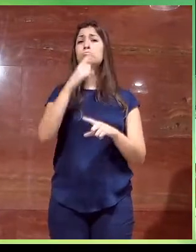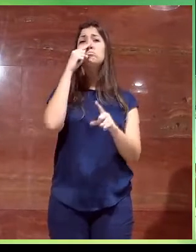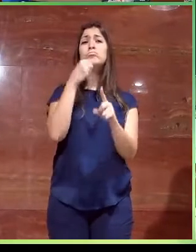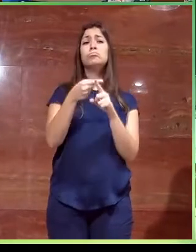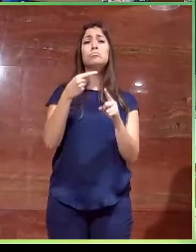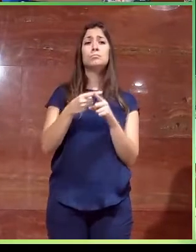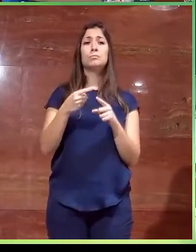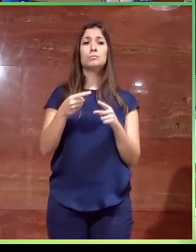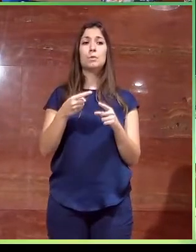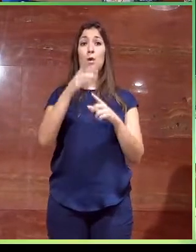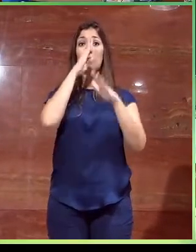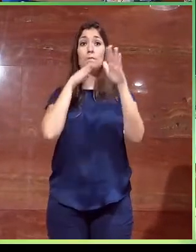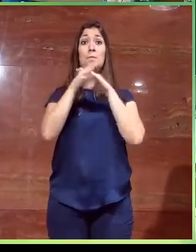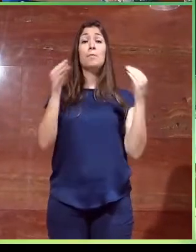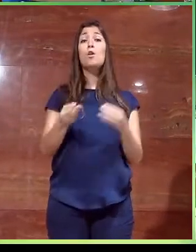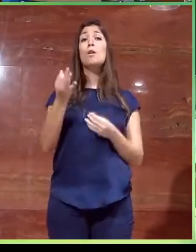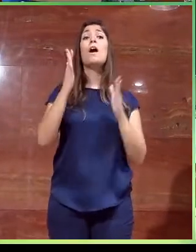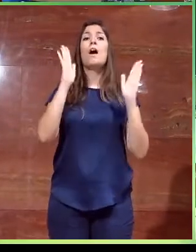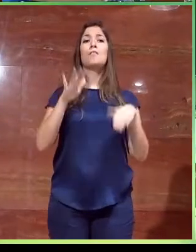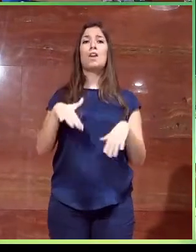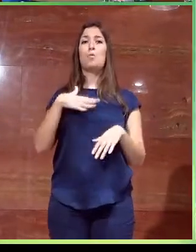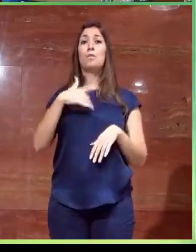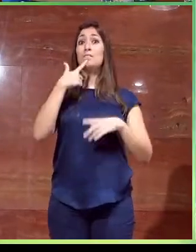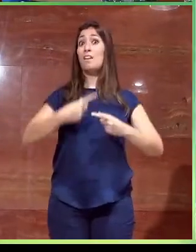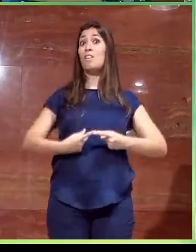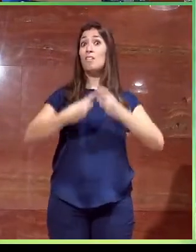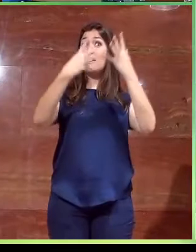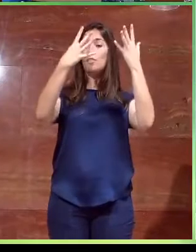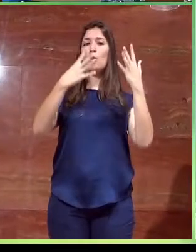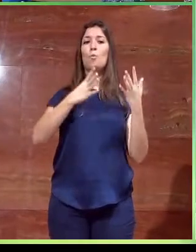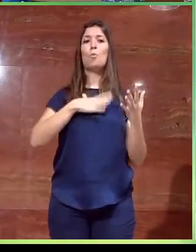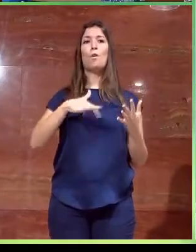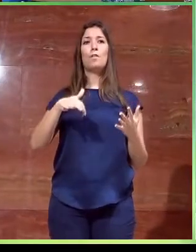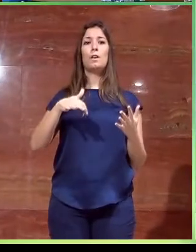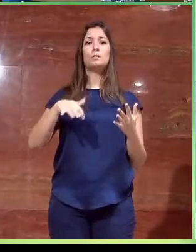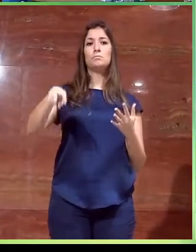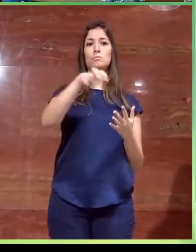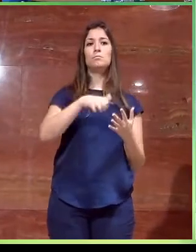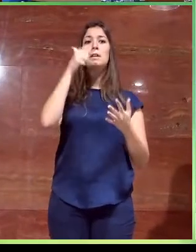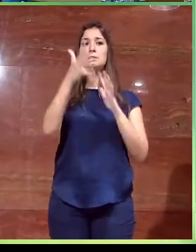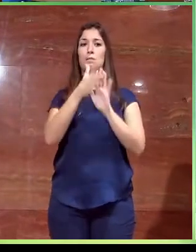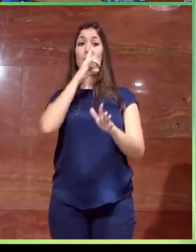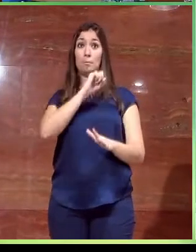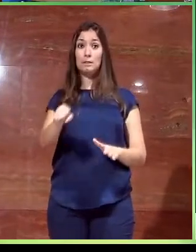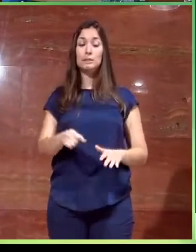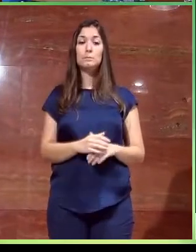mejorar las condiciones de accesibilidad es que vamos a poder recorrer el edificio un poco más deprisa.